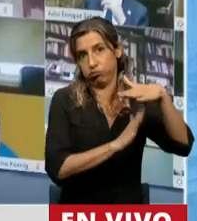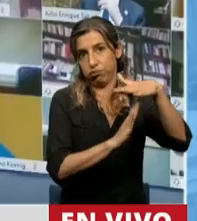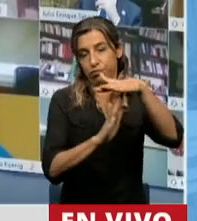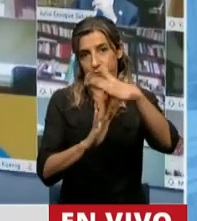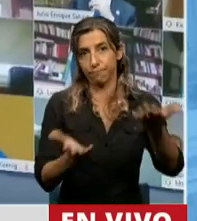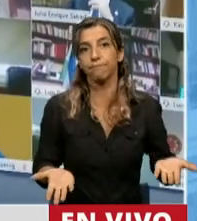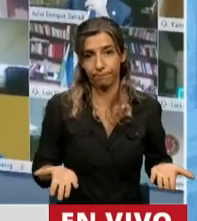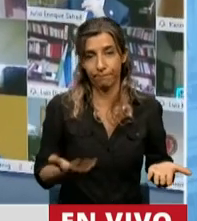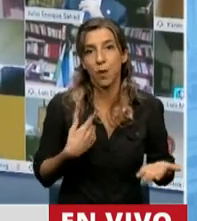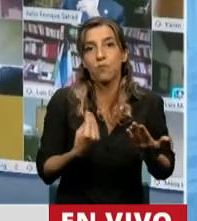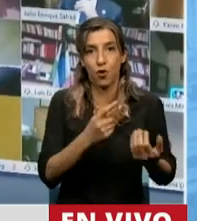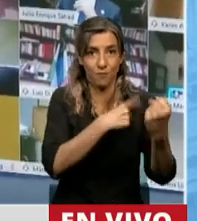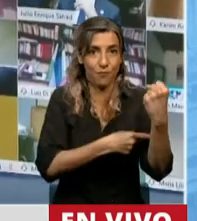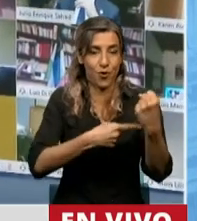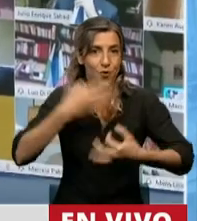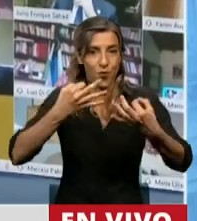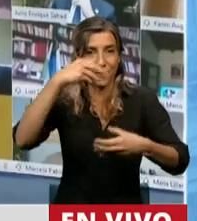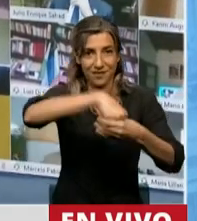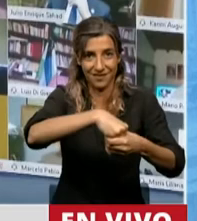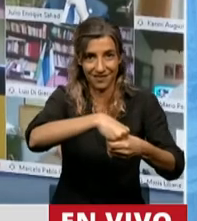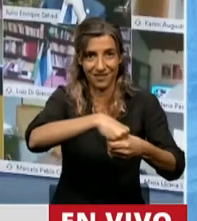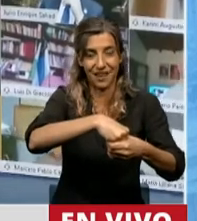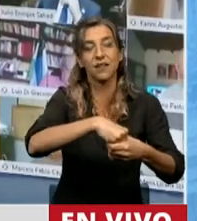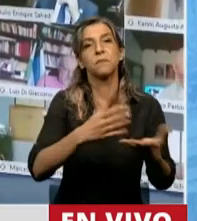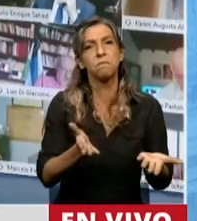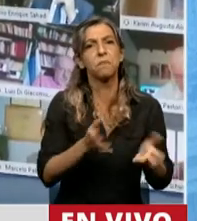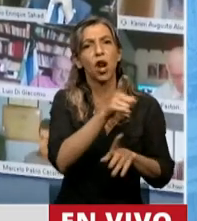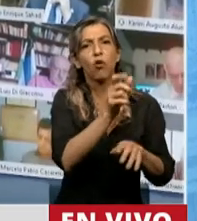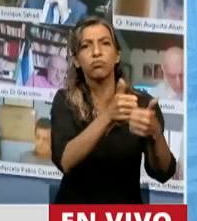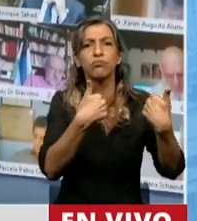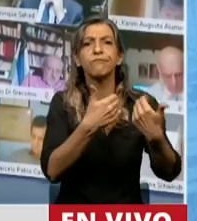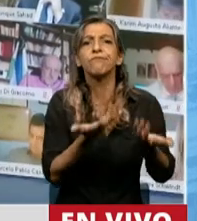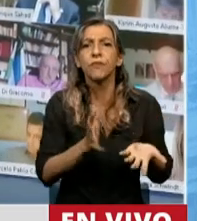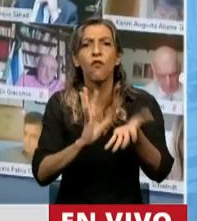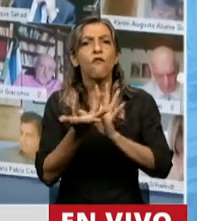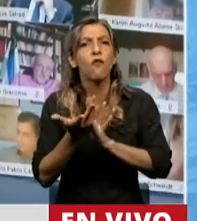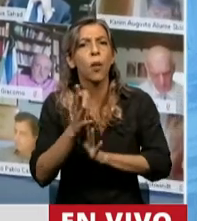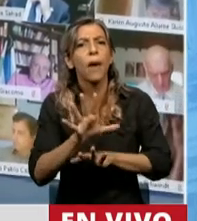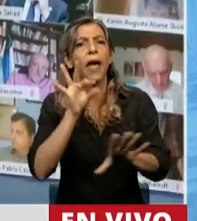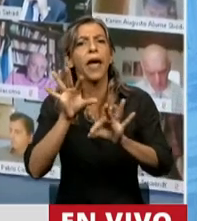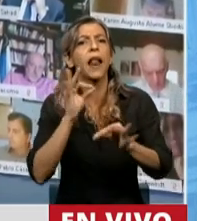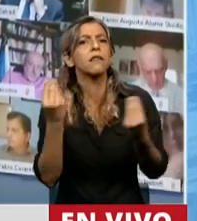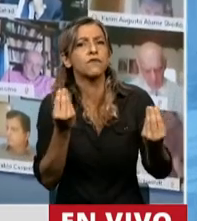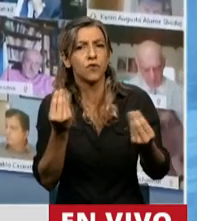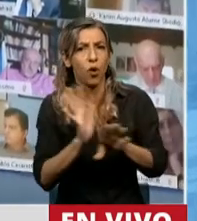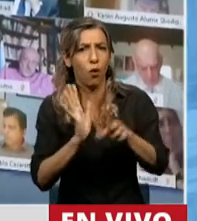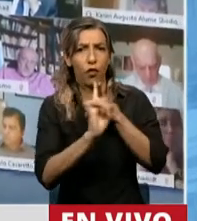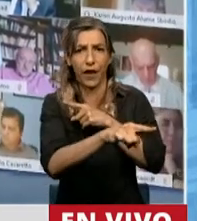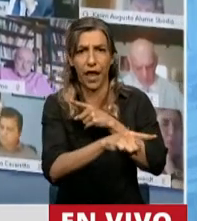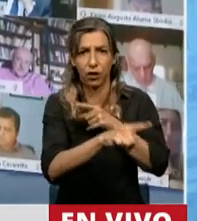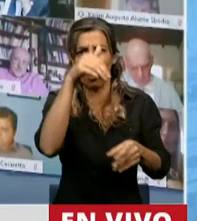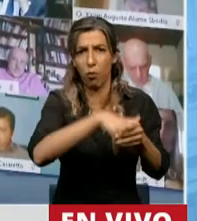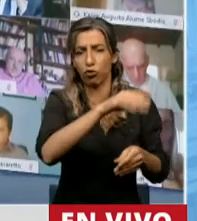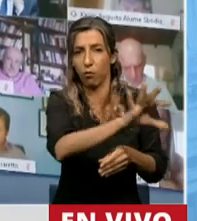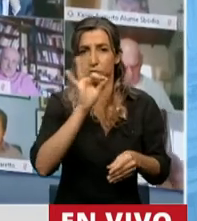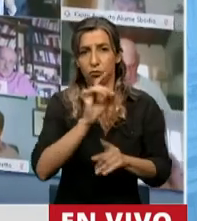tres poderes, el Poder Judicial. Pero son los únicos funcionarios públicos de alto rango que no son electos de manera directa, sino que la Constitución